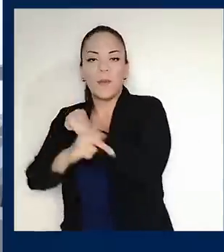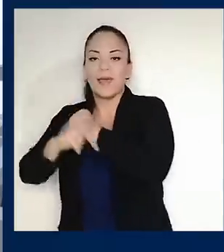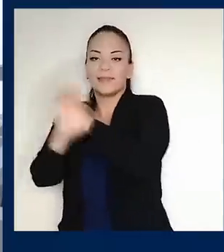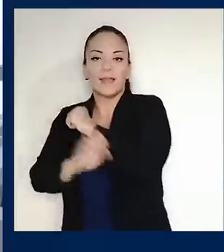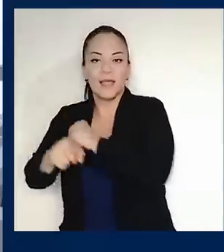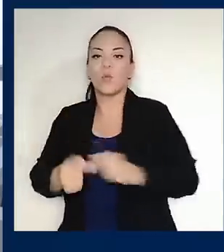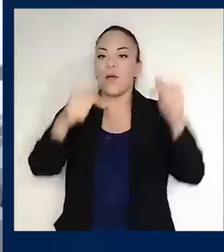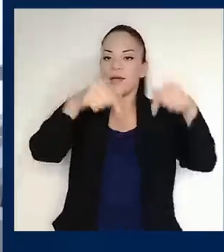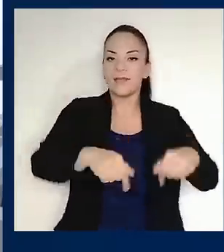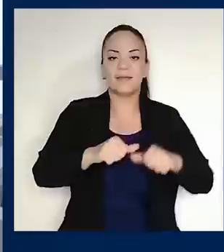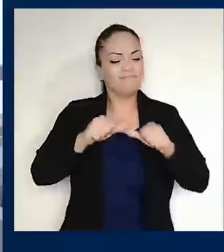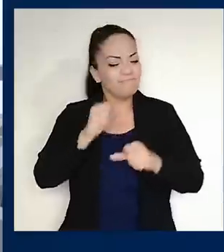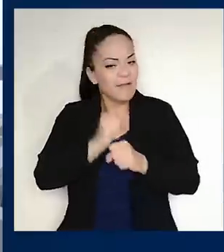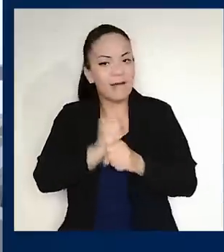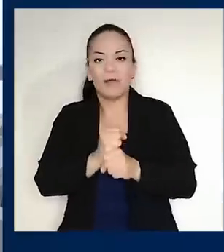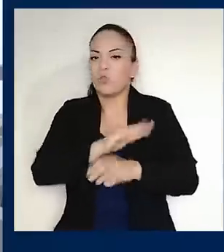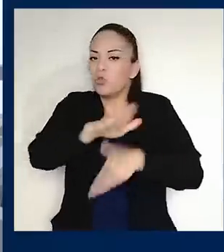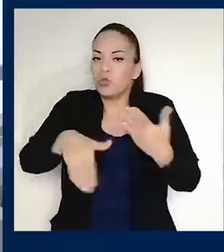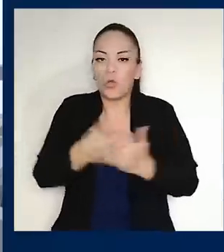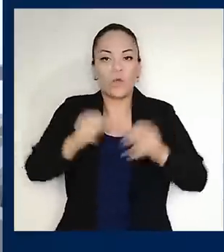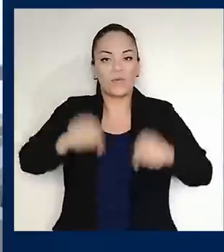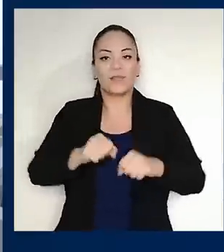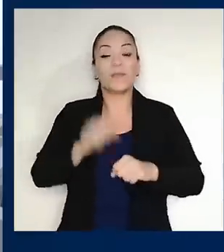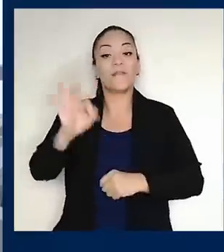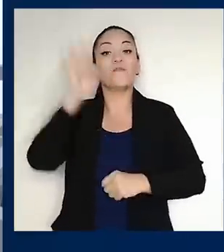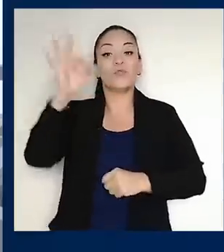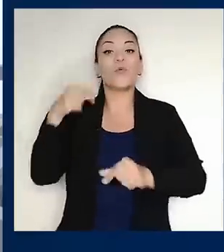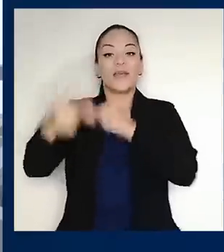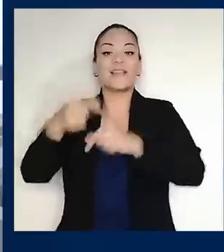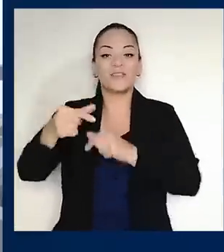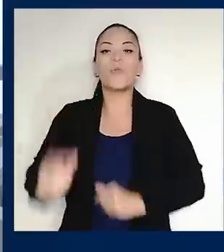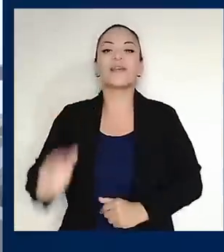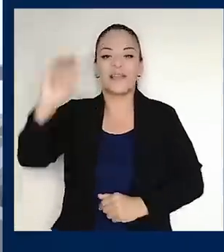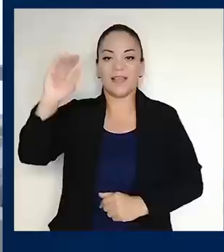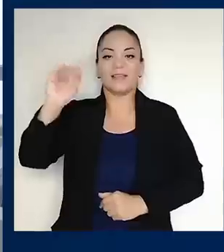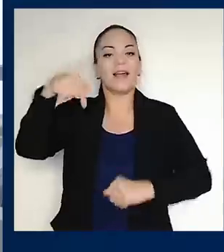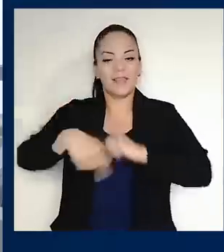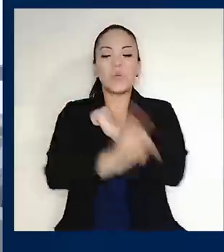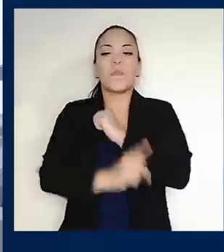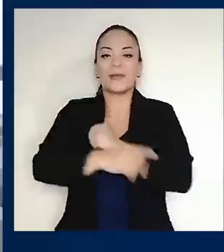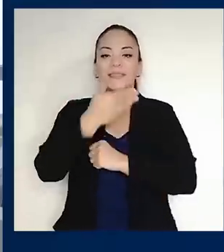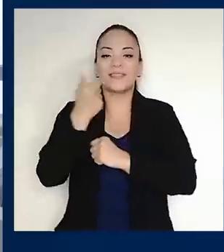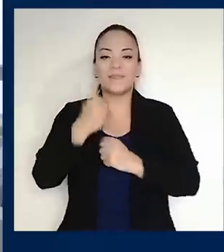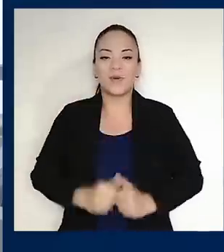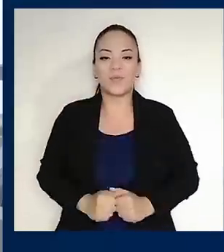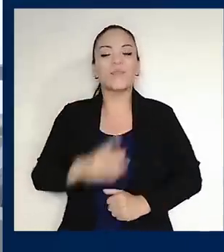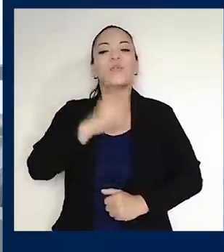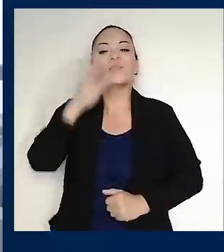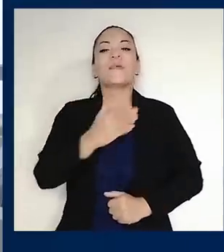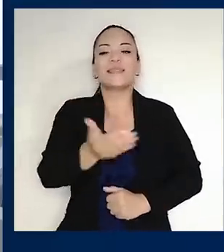haciendo lo que haya que hacer para que la próxima generación crezca en un país mejor.